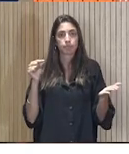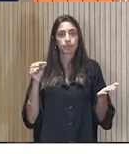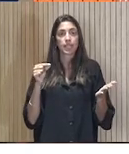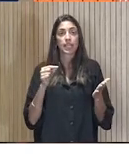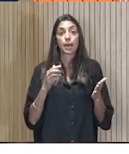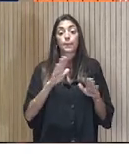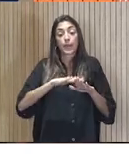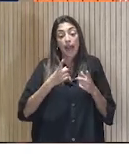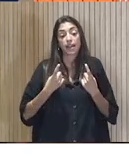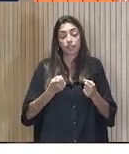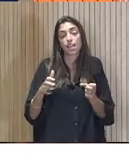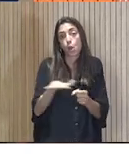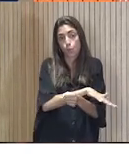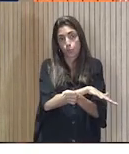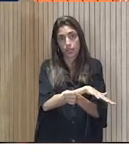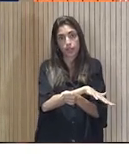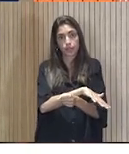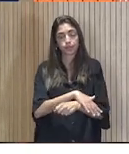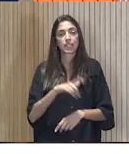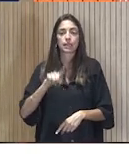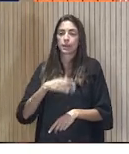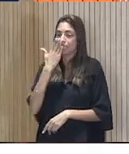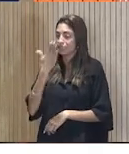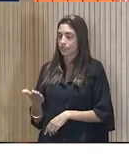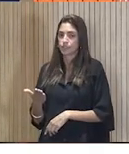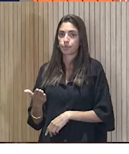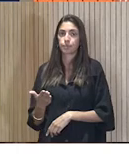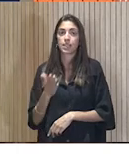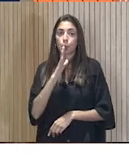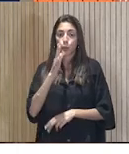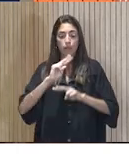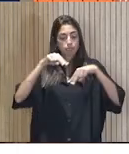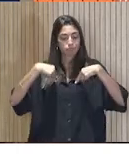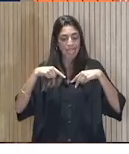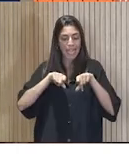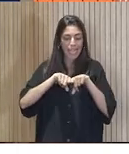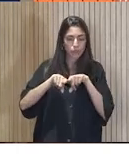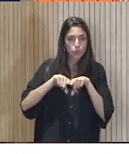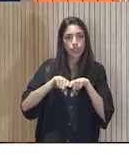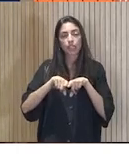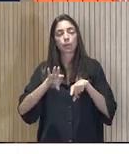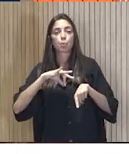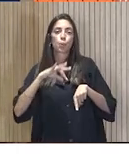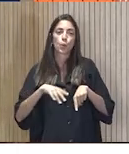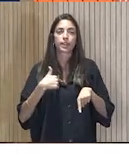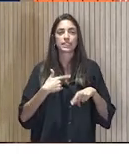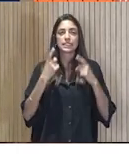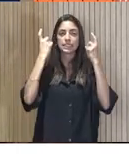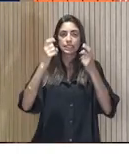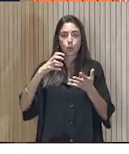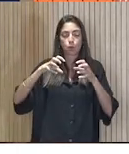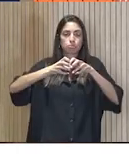necesidades. Y con honradez. Y con honradez, que si no, a lo mejor, hago autocrítica, a lo mejor los periodistas también tendríamos que despolitizar